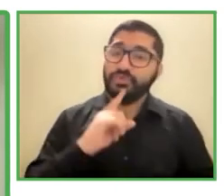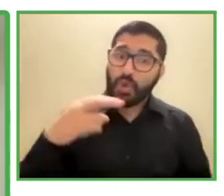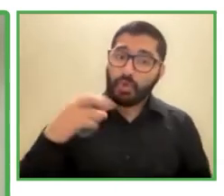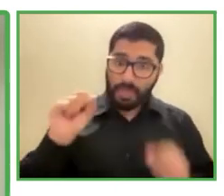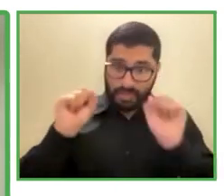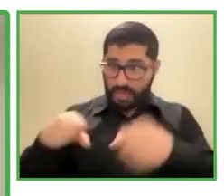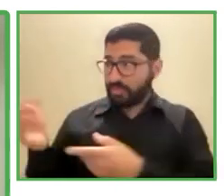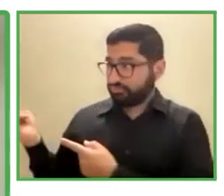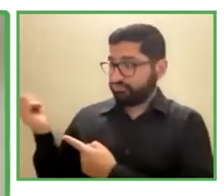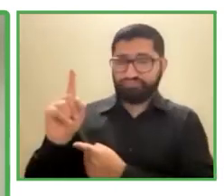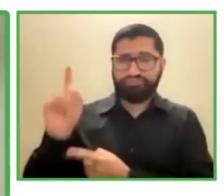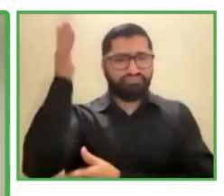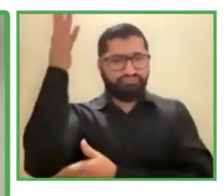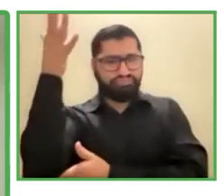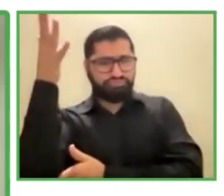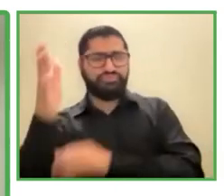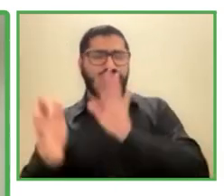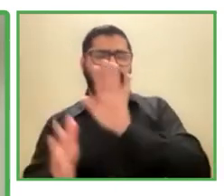presentación.